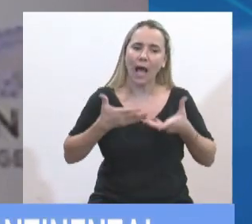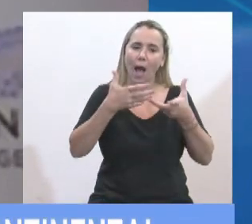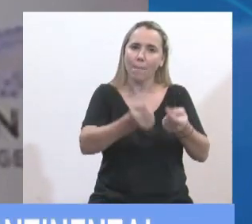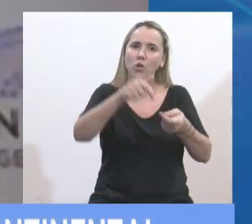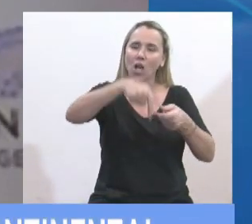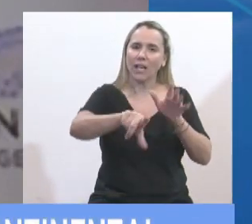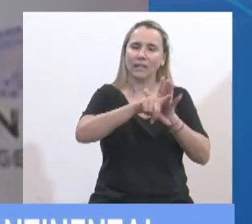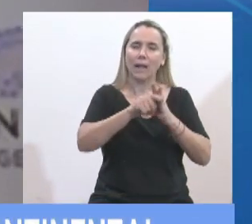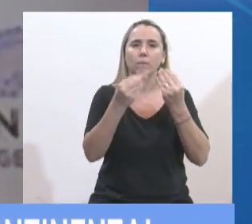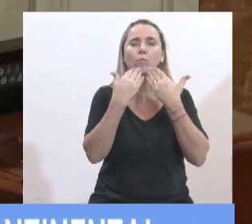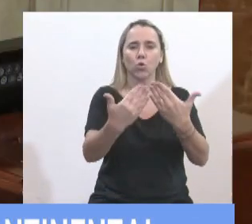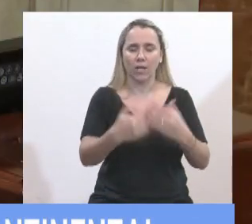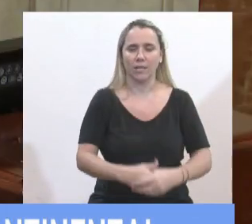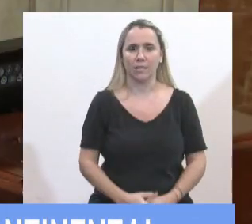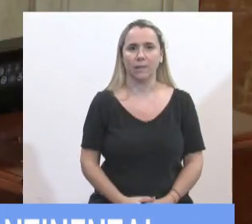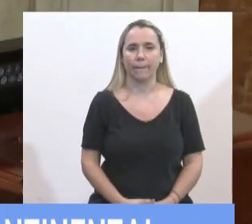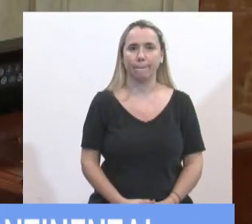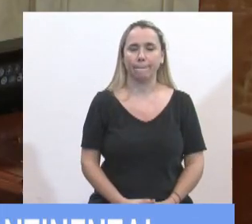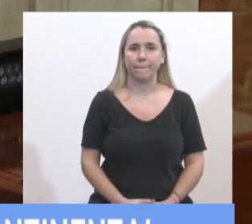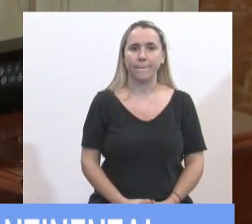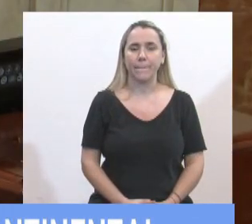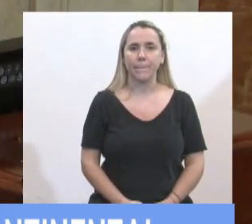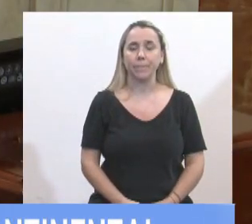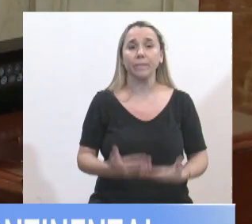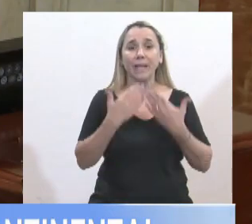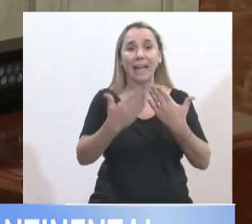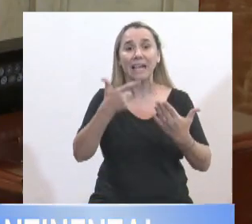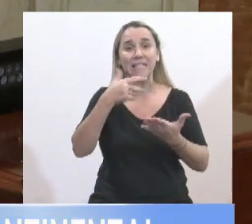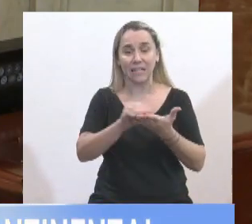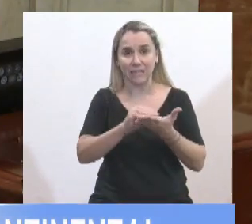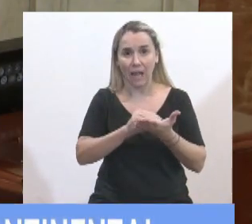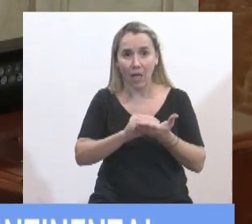iniciativa. Muchas gracias, señor presidente. Gracias, senadora. No habiendo más...